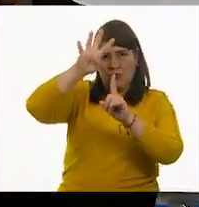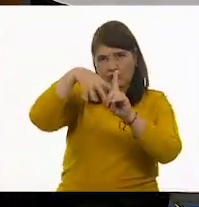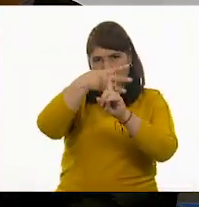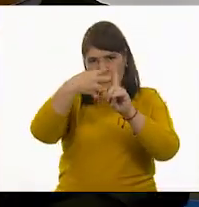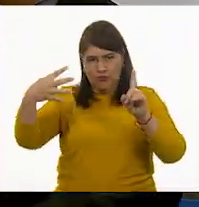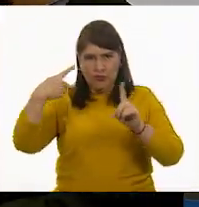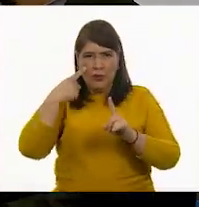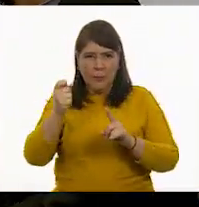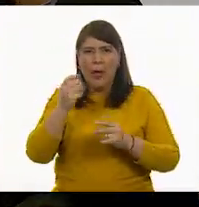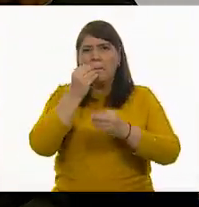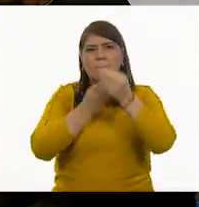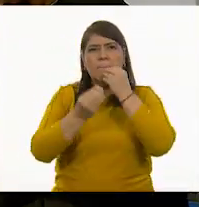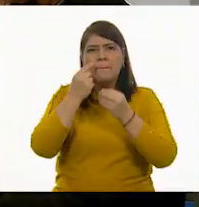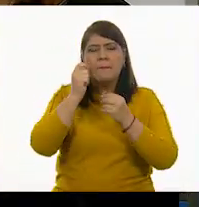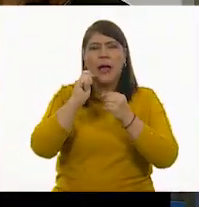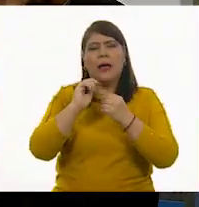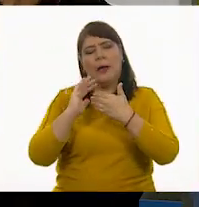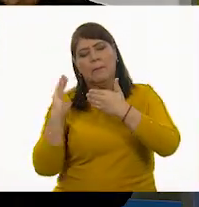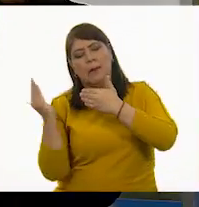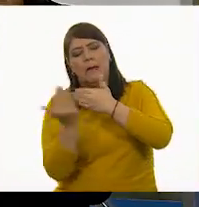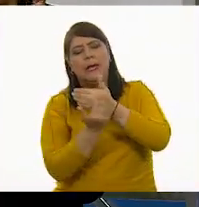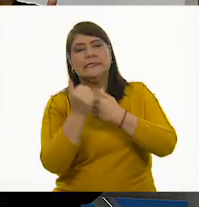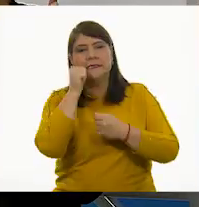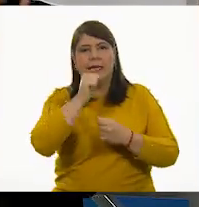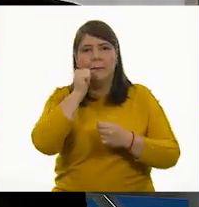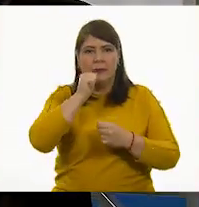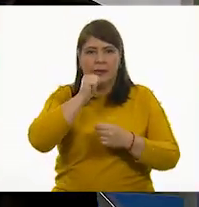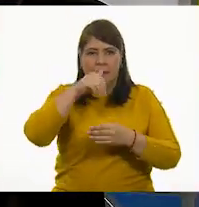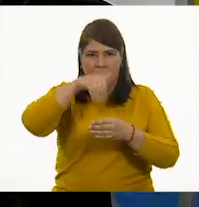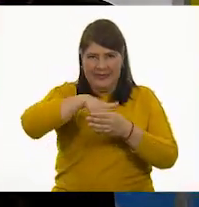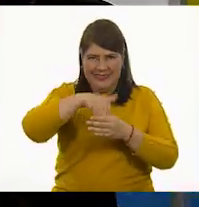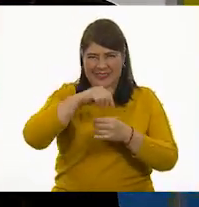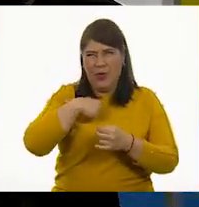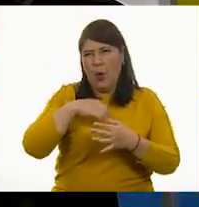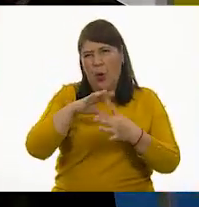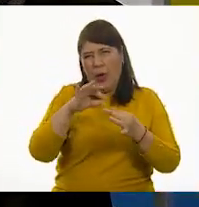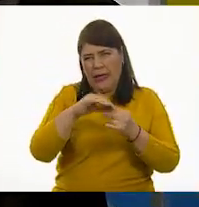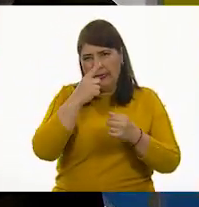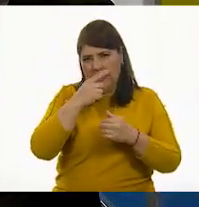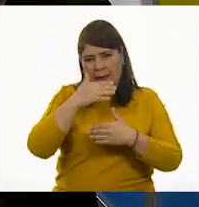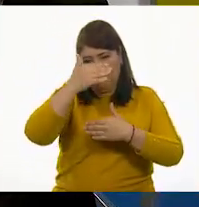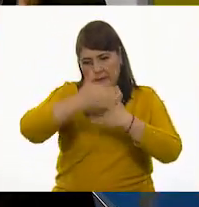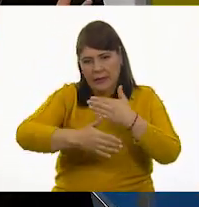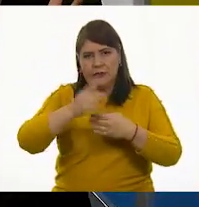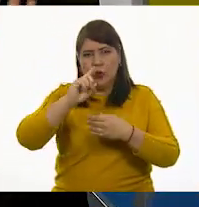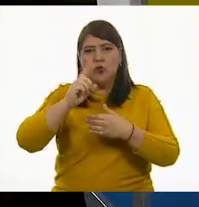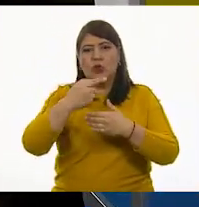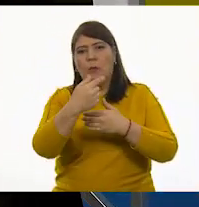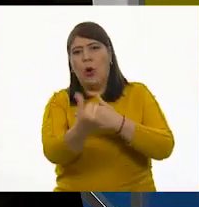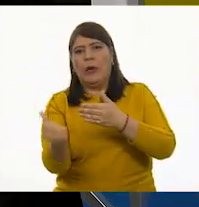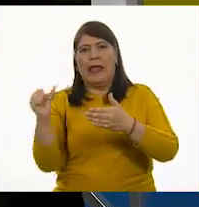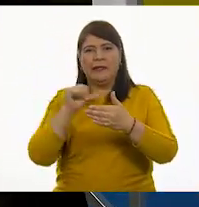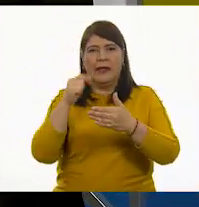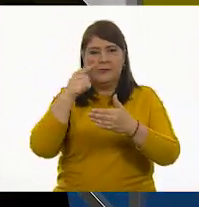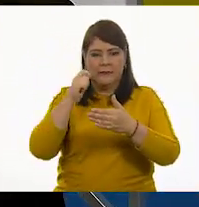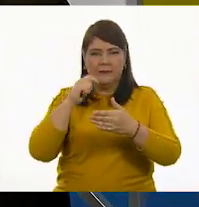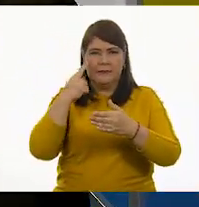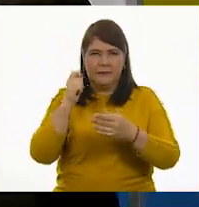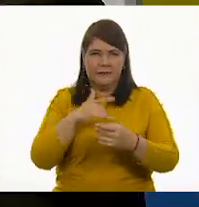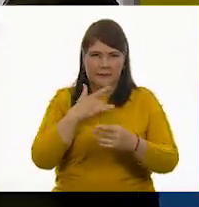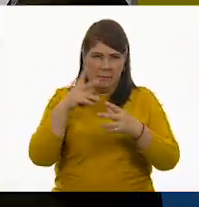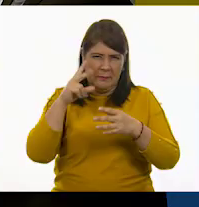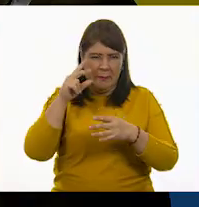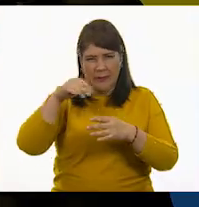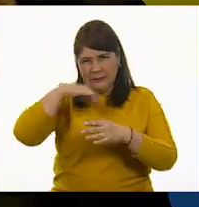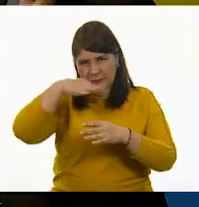justamente atrás de las bolsitas que acabo de mencionar de frituras de papas. ¿De acuerdo? A